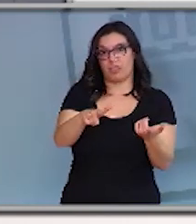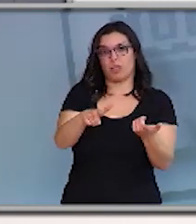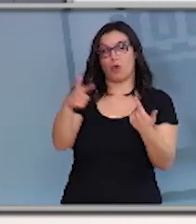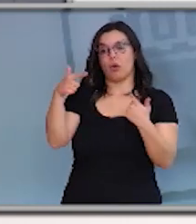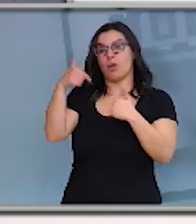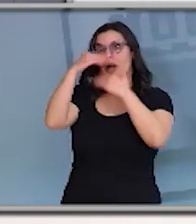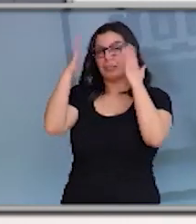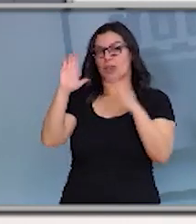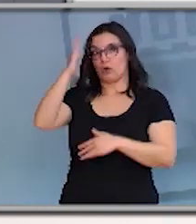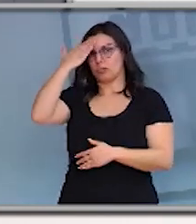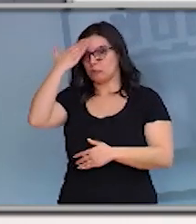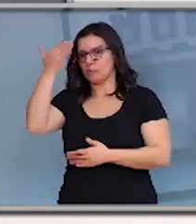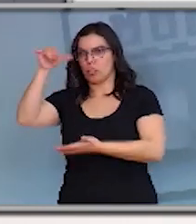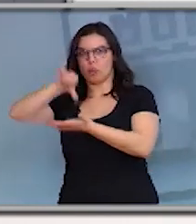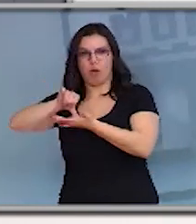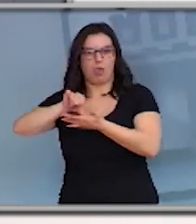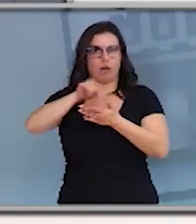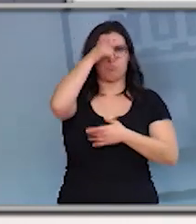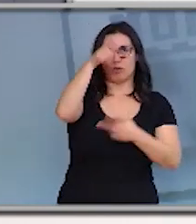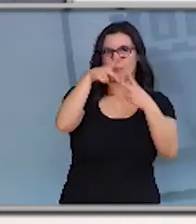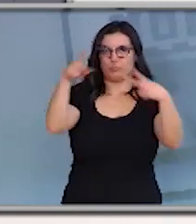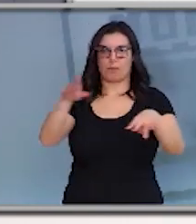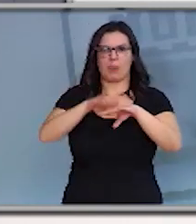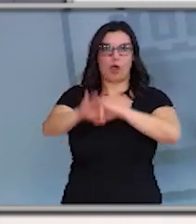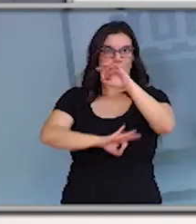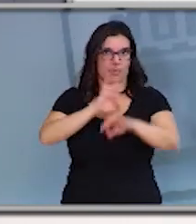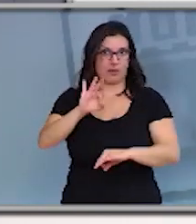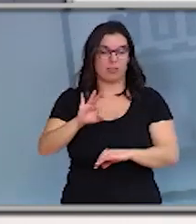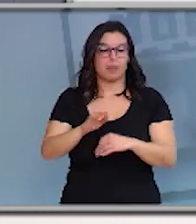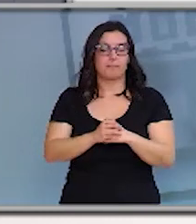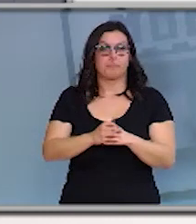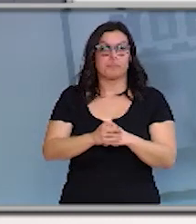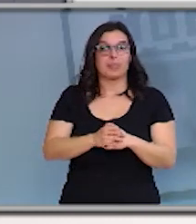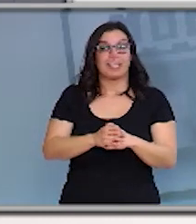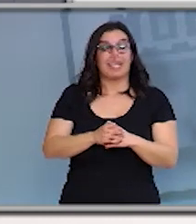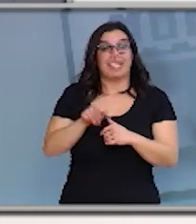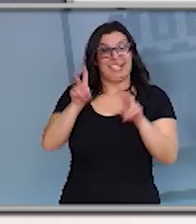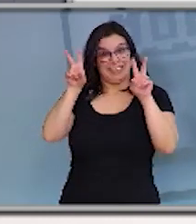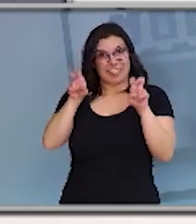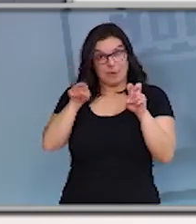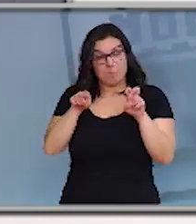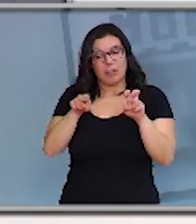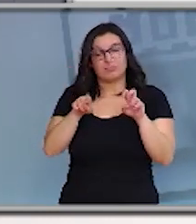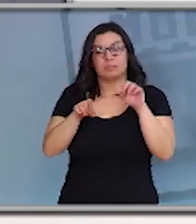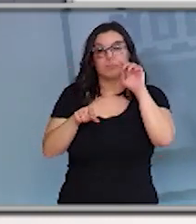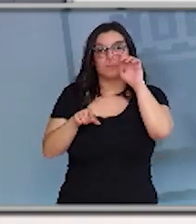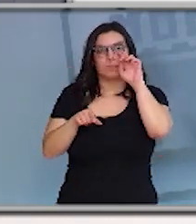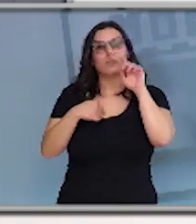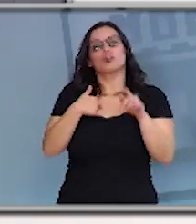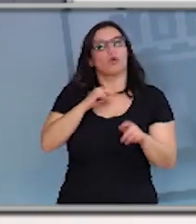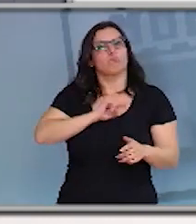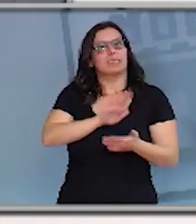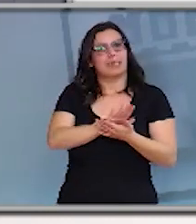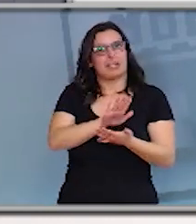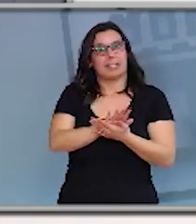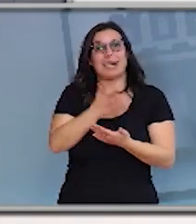atención primaria rural como urbana, a la hora de organizar el tema. Pero yo en este tema estoy tranquila